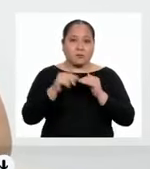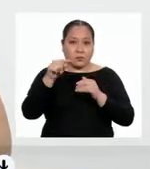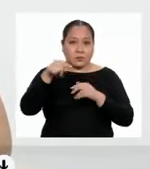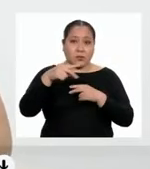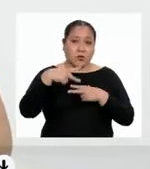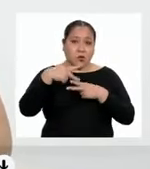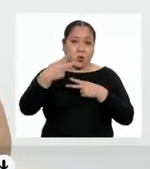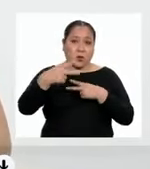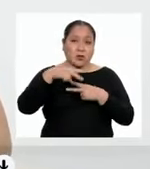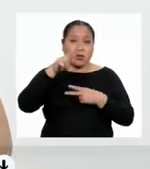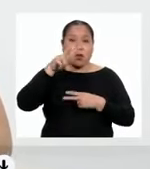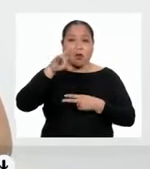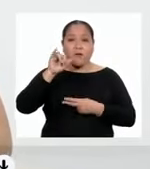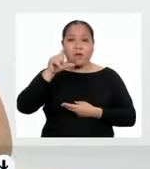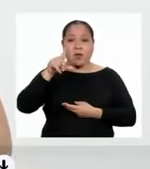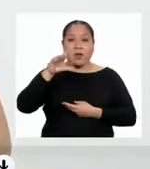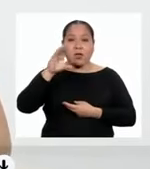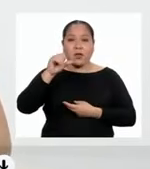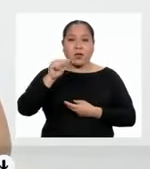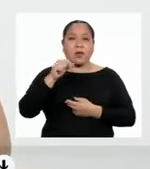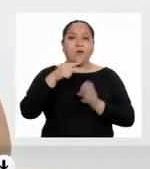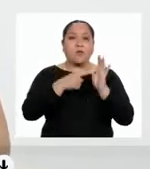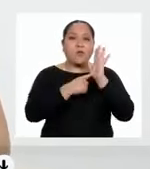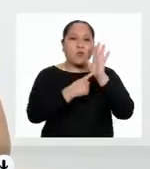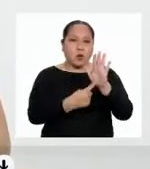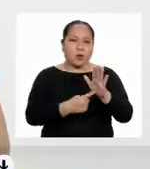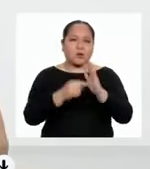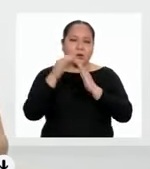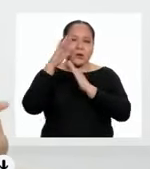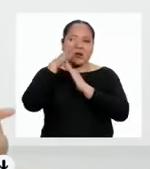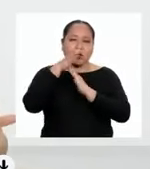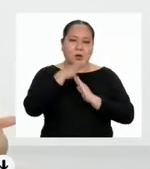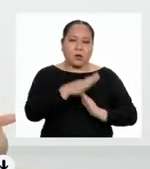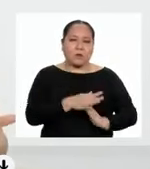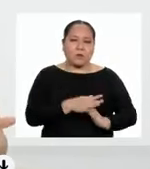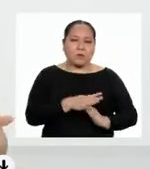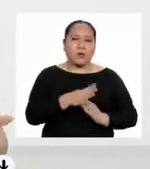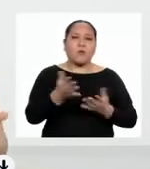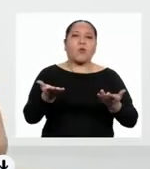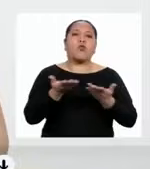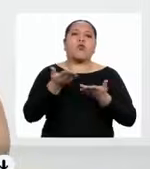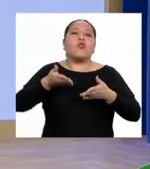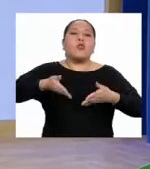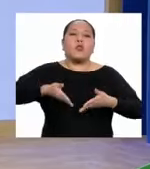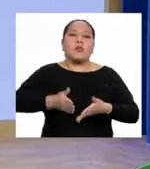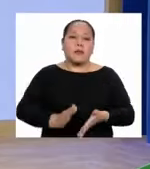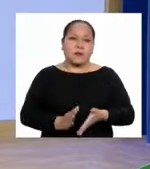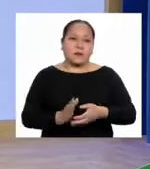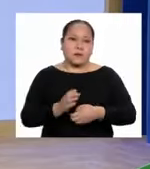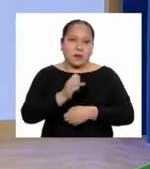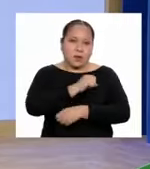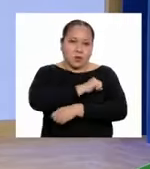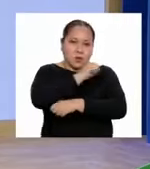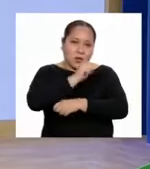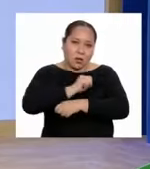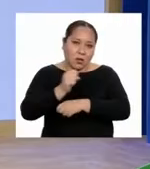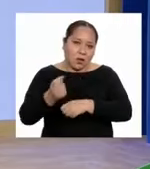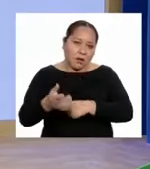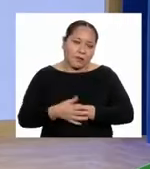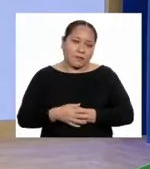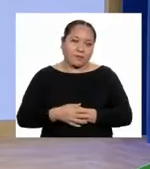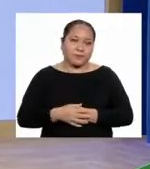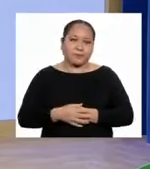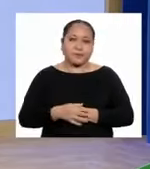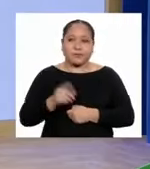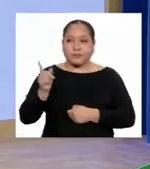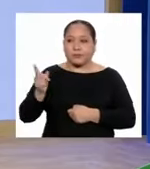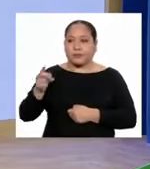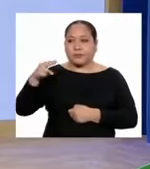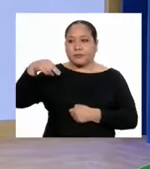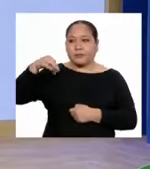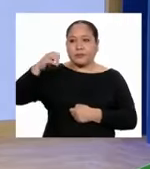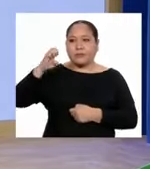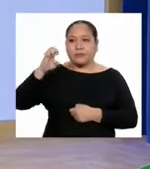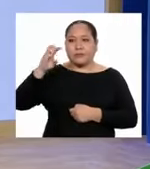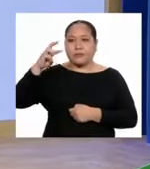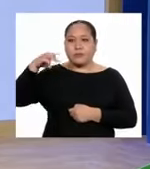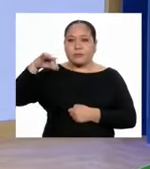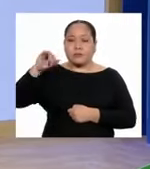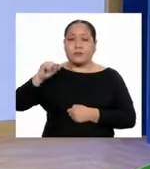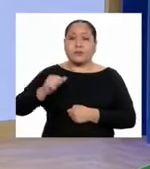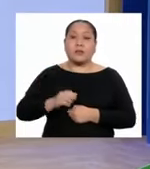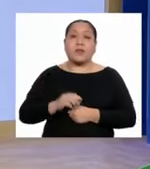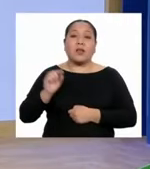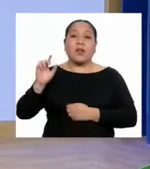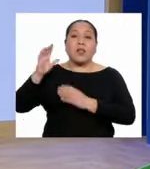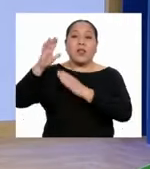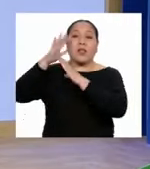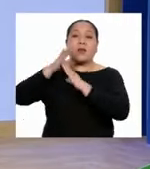contabas, Jonathan, evidencia discriminación por su procedencia andina. Y el caso de Noemí es de discriminación por